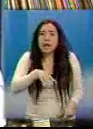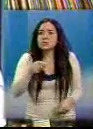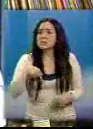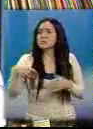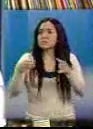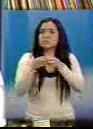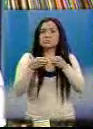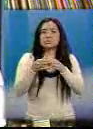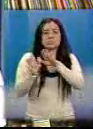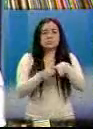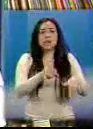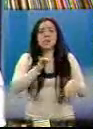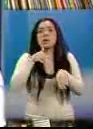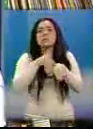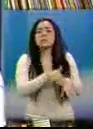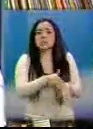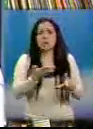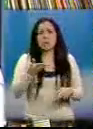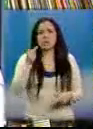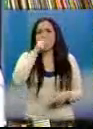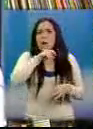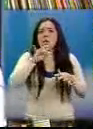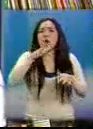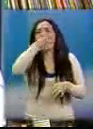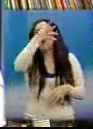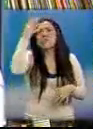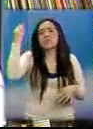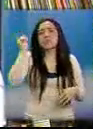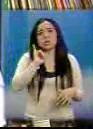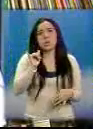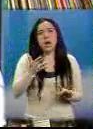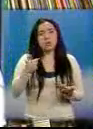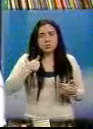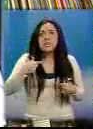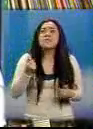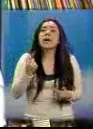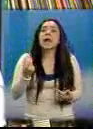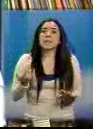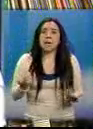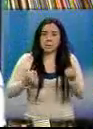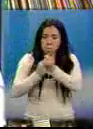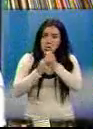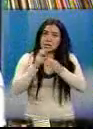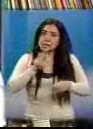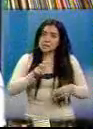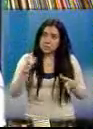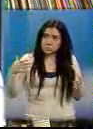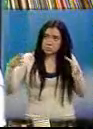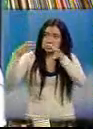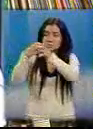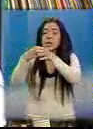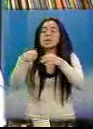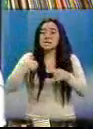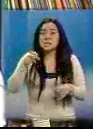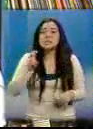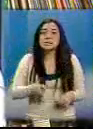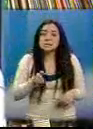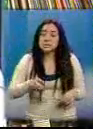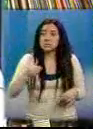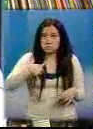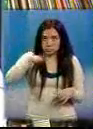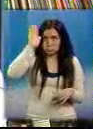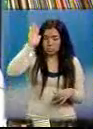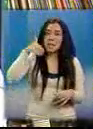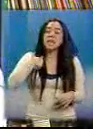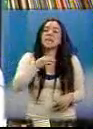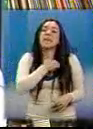que ha presentado su propuesta creemos que queda corto a la demanda y las necesidades de los pueblos indígenas. Por lo tanto nosotros hacemos uso